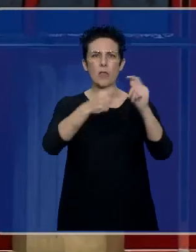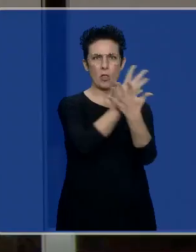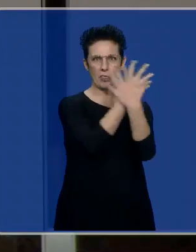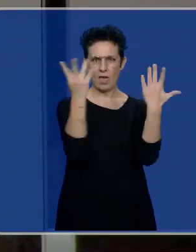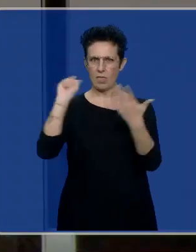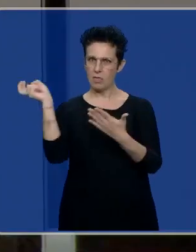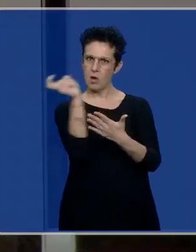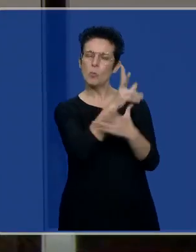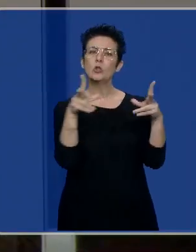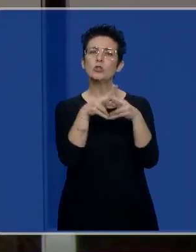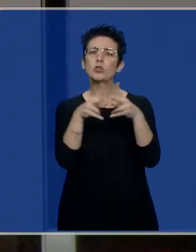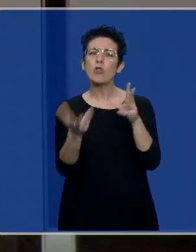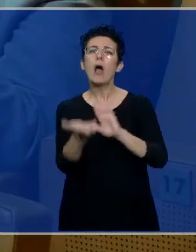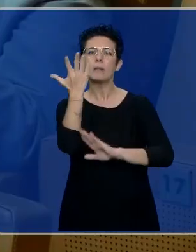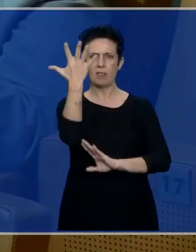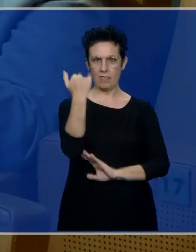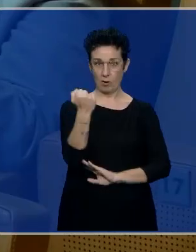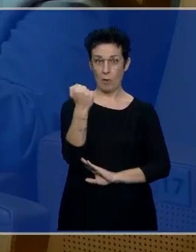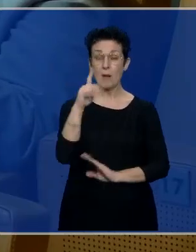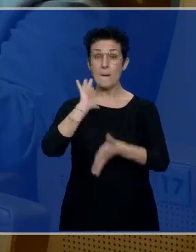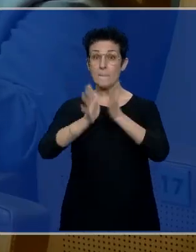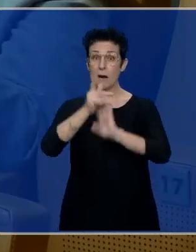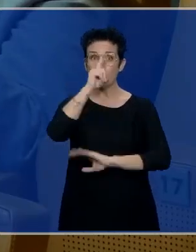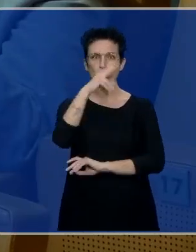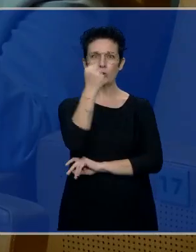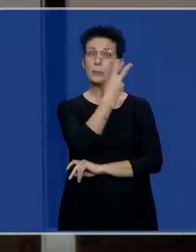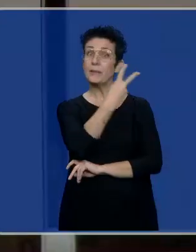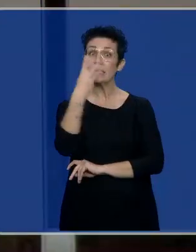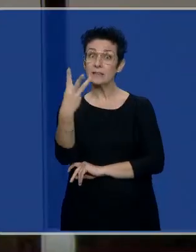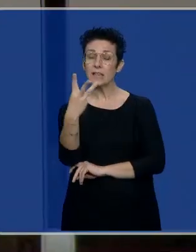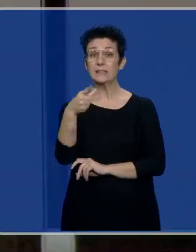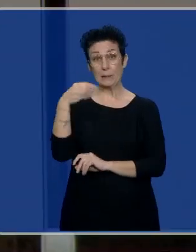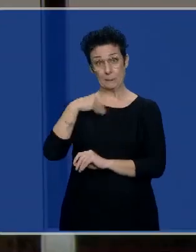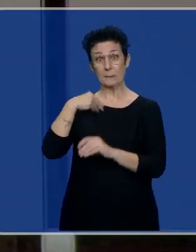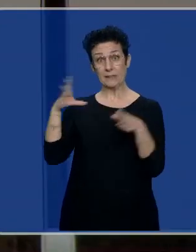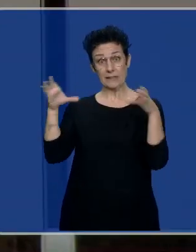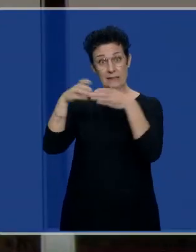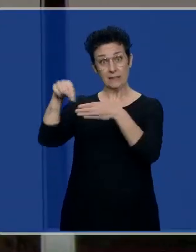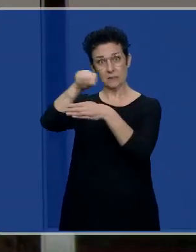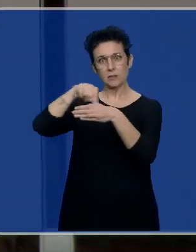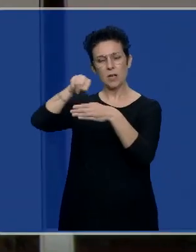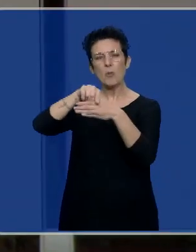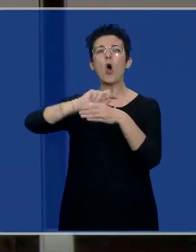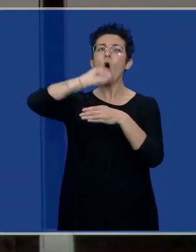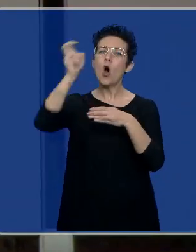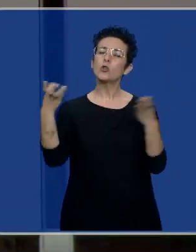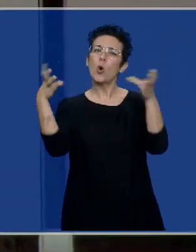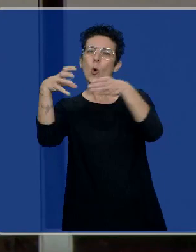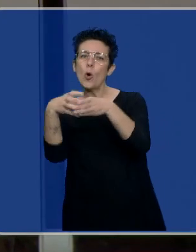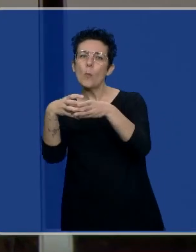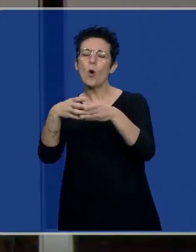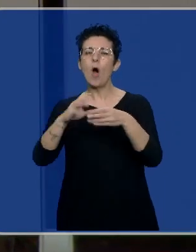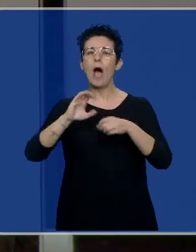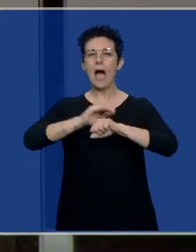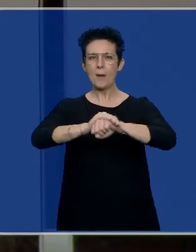a más de 5.000 socios. En marzo de 2023 Camino Francés Federación junto a la Fraternidad de Amigos del Camino de Santiago